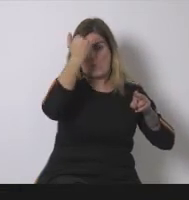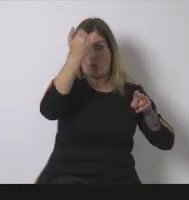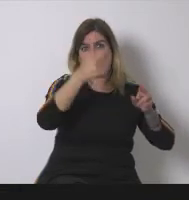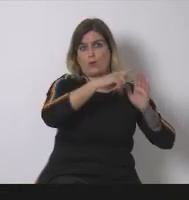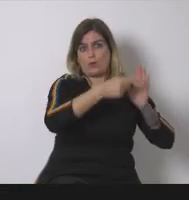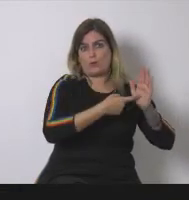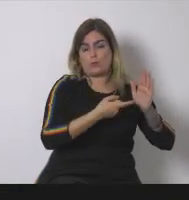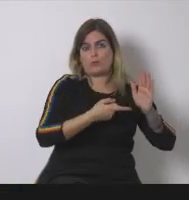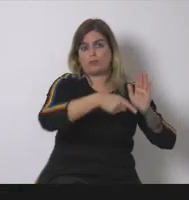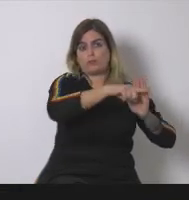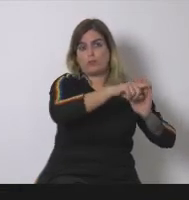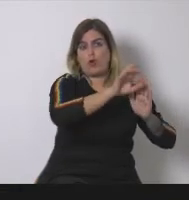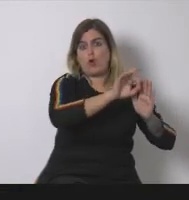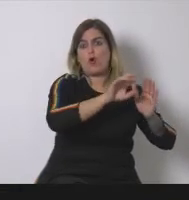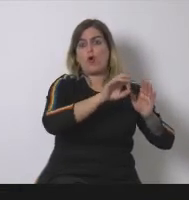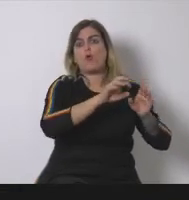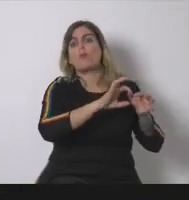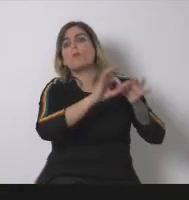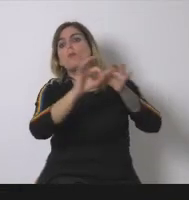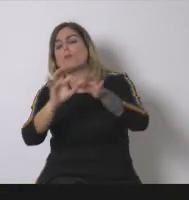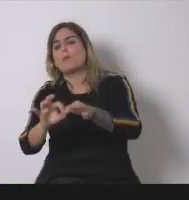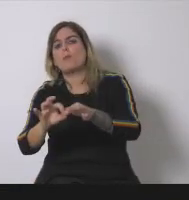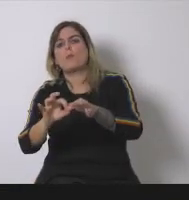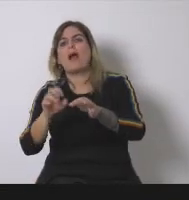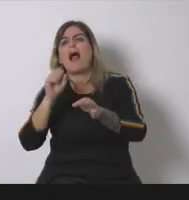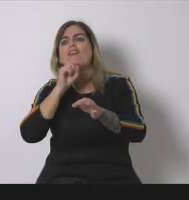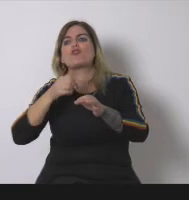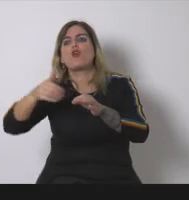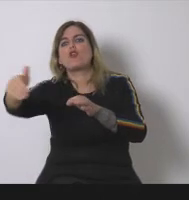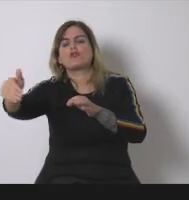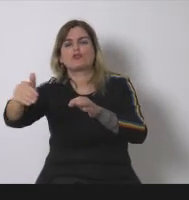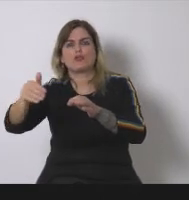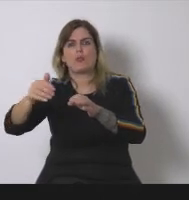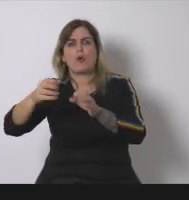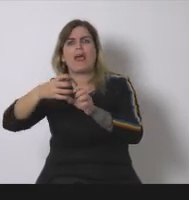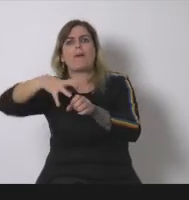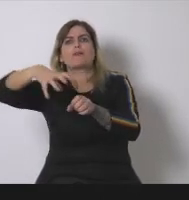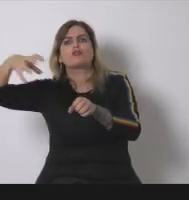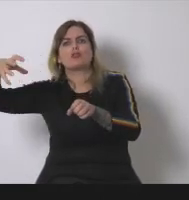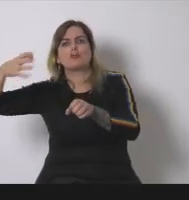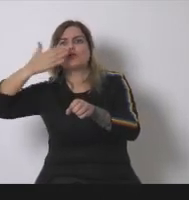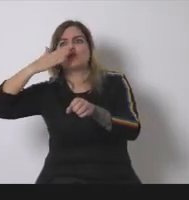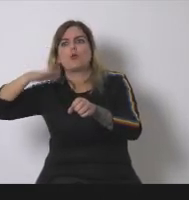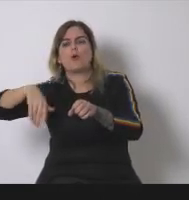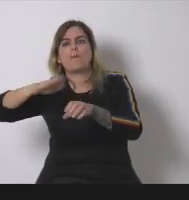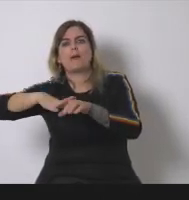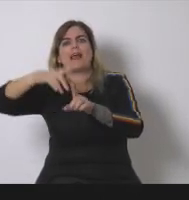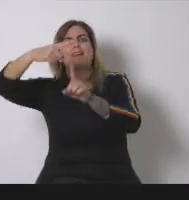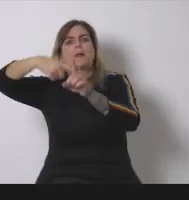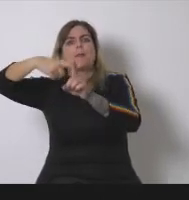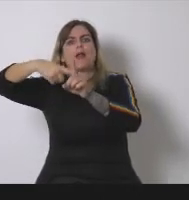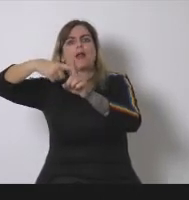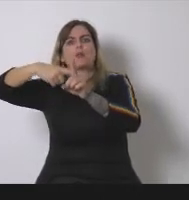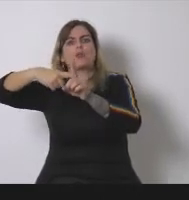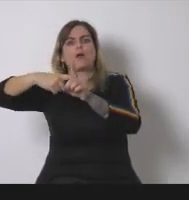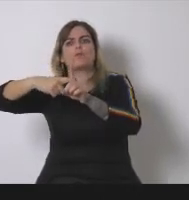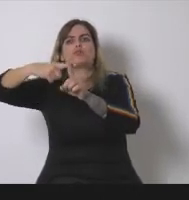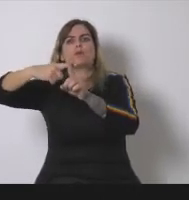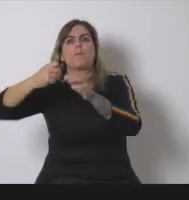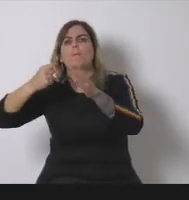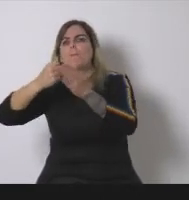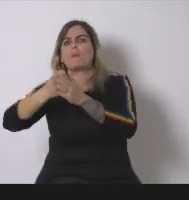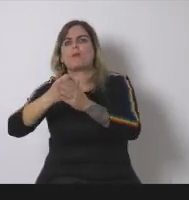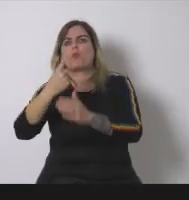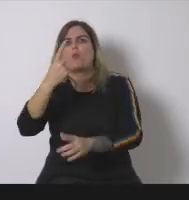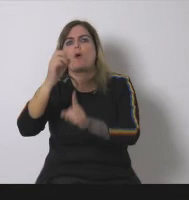para mantener la temperatura del planeta por debajo de un grado y medio un grado y medio es el compromiso del acuerdo de